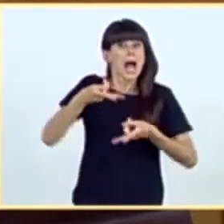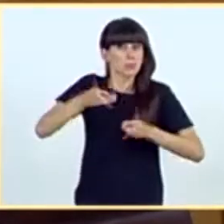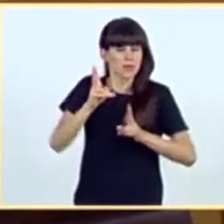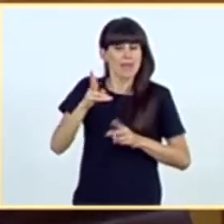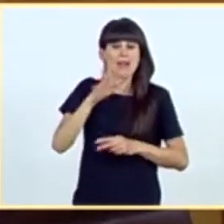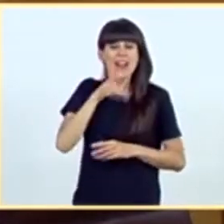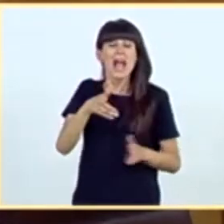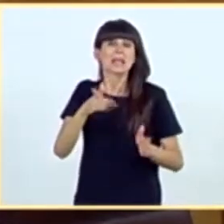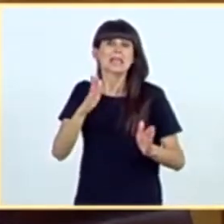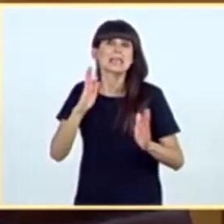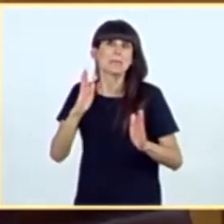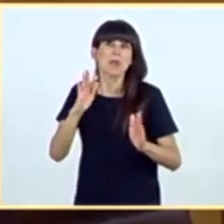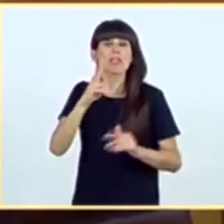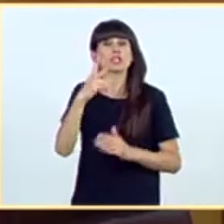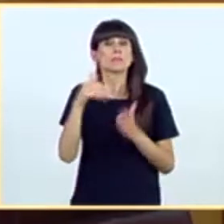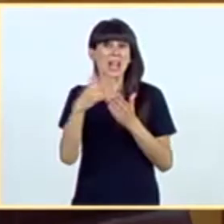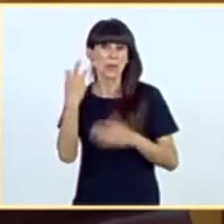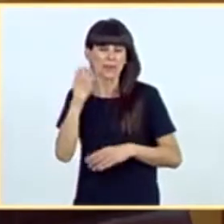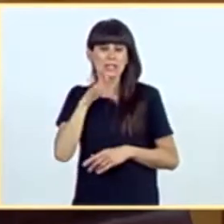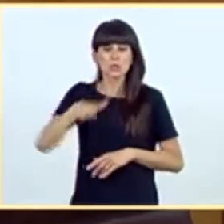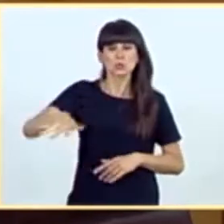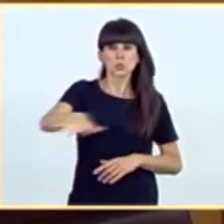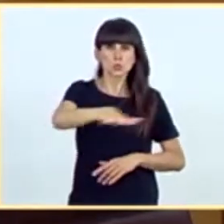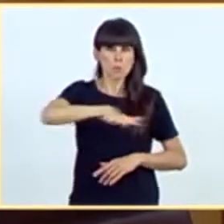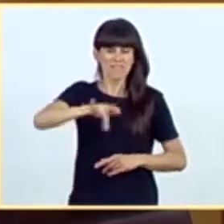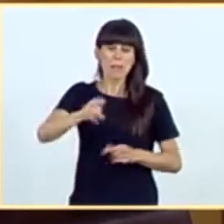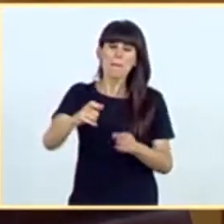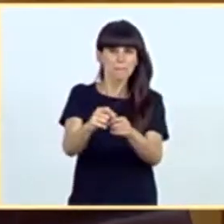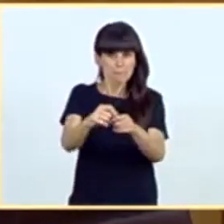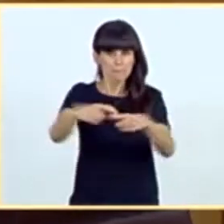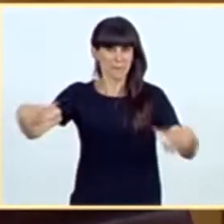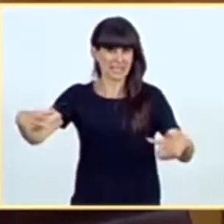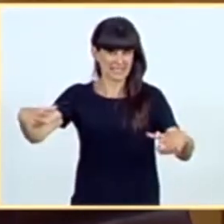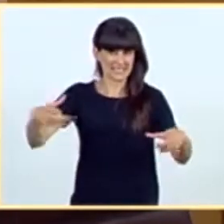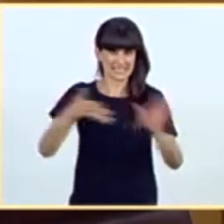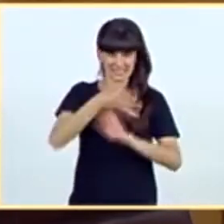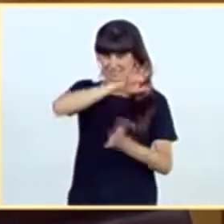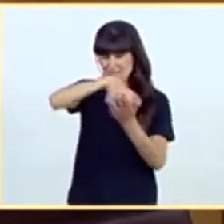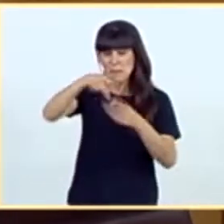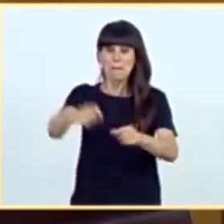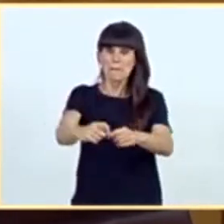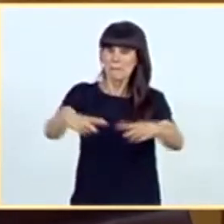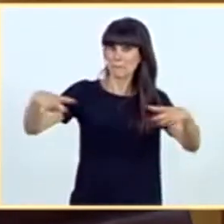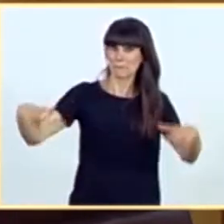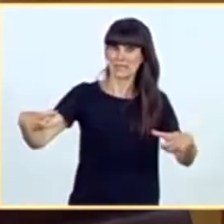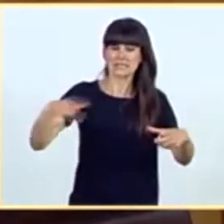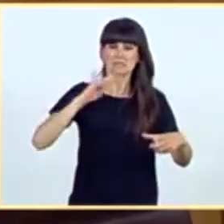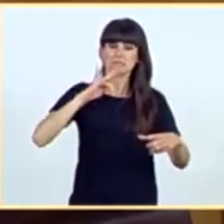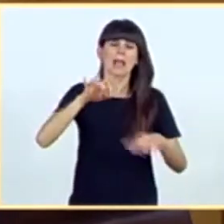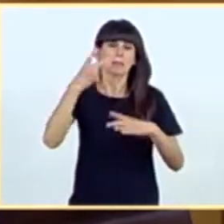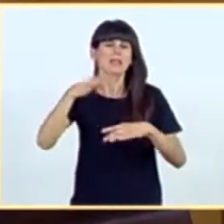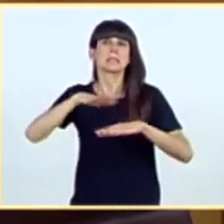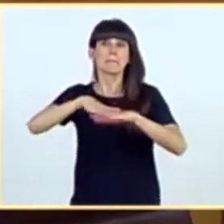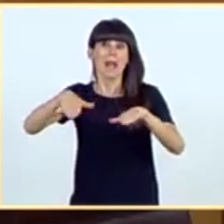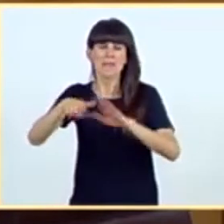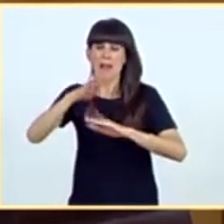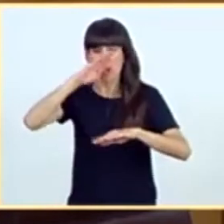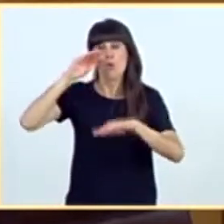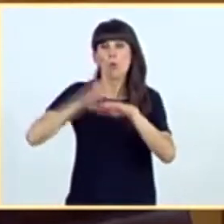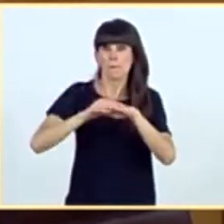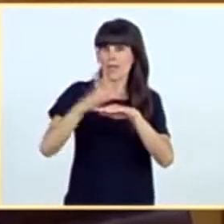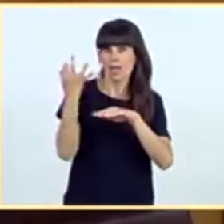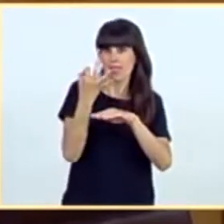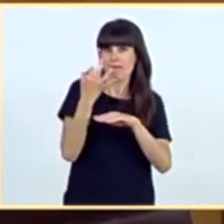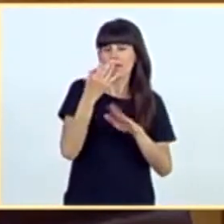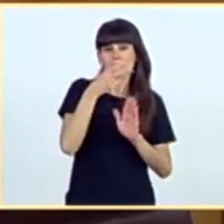2020 un aumento de la superficie ocupada por las instalaciones de los establecimientos y actividades de playa para dar cumplimiento a los